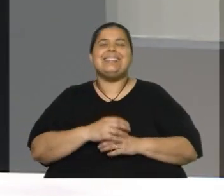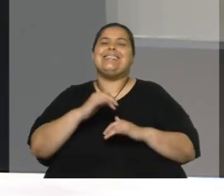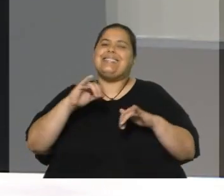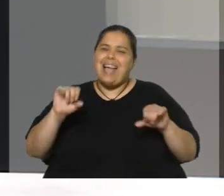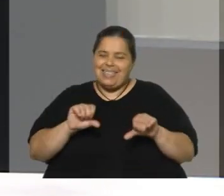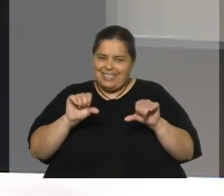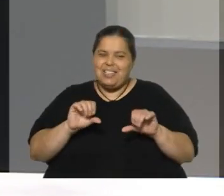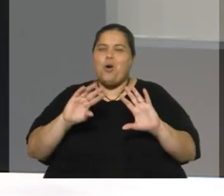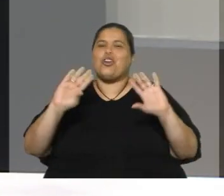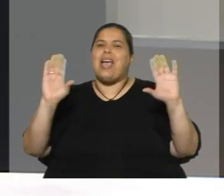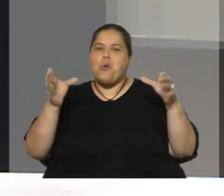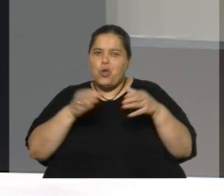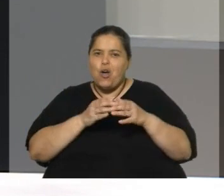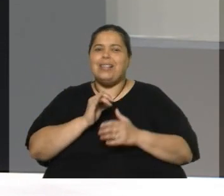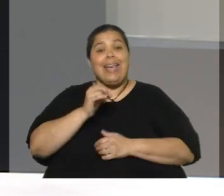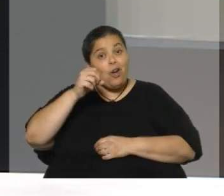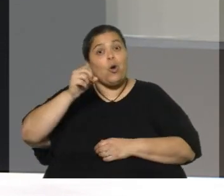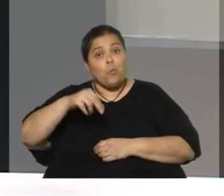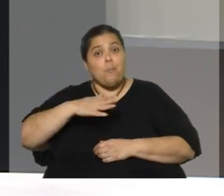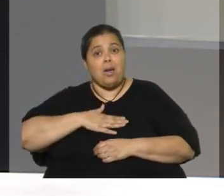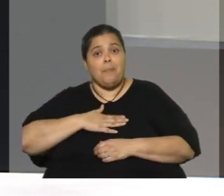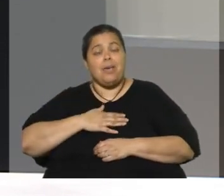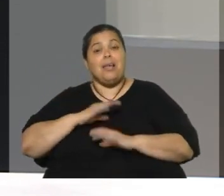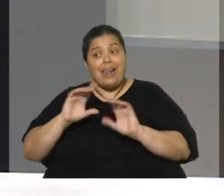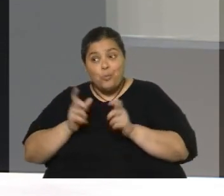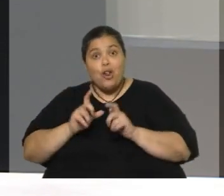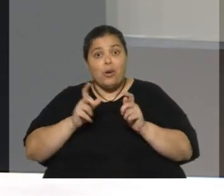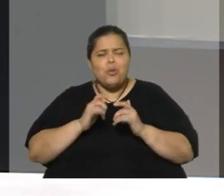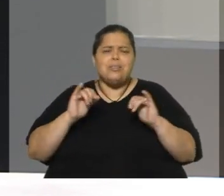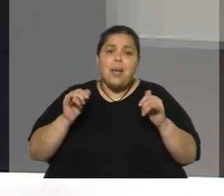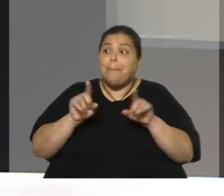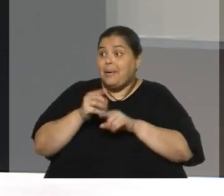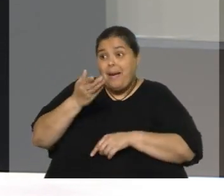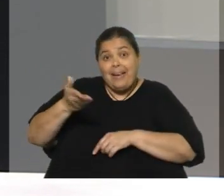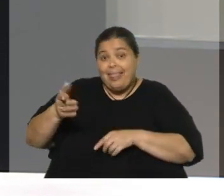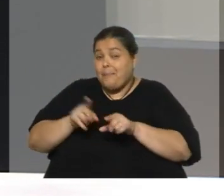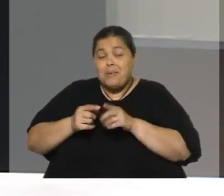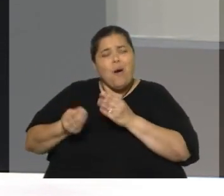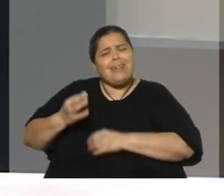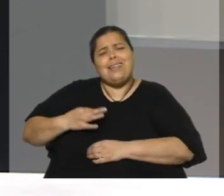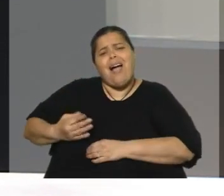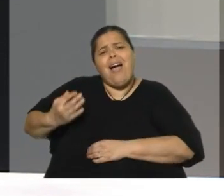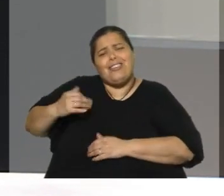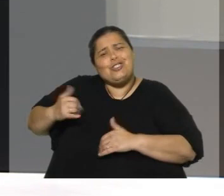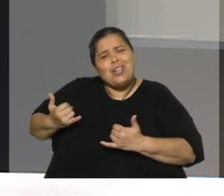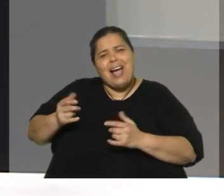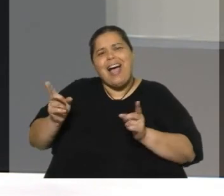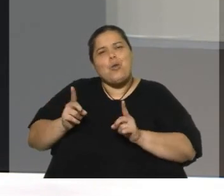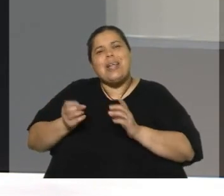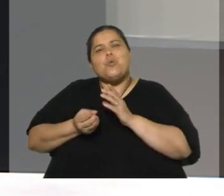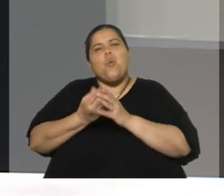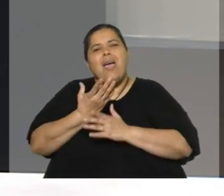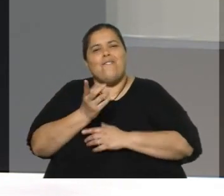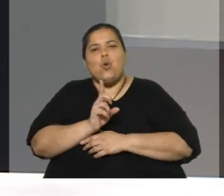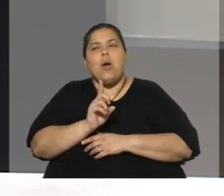como te digo, es común para mí tener reuniones con esa misma gente hace muchos años. Así que no es algo que sea nuevo